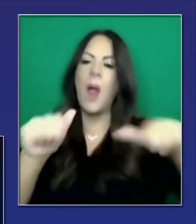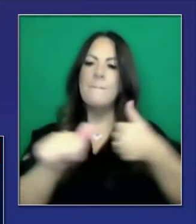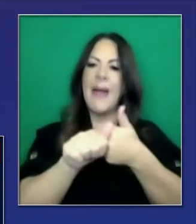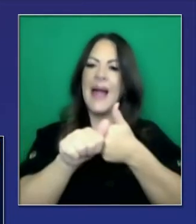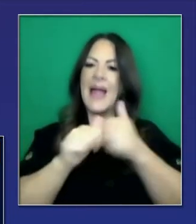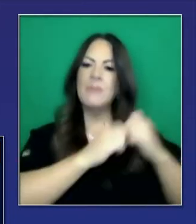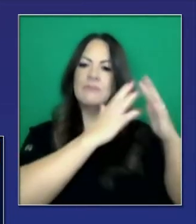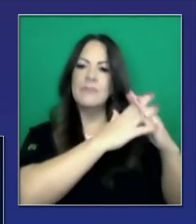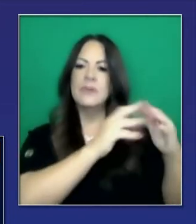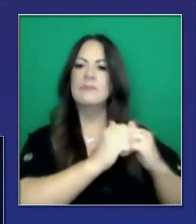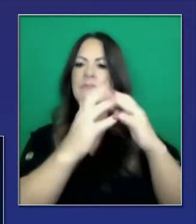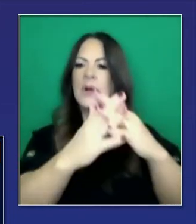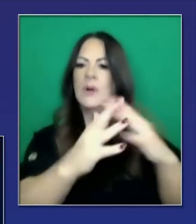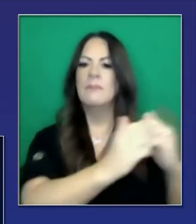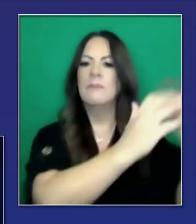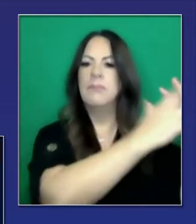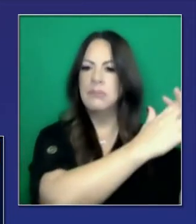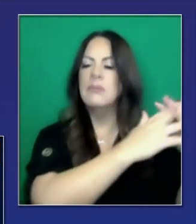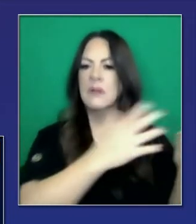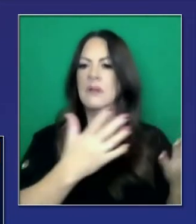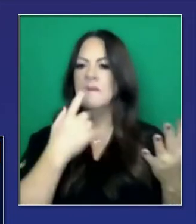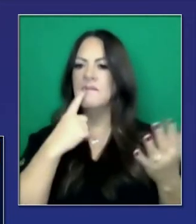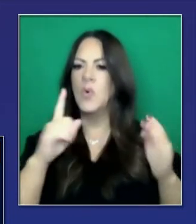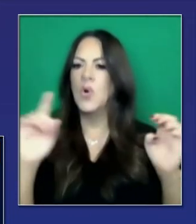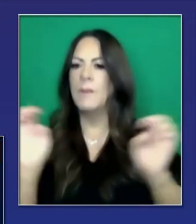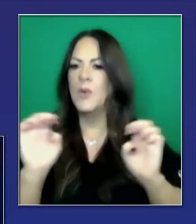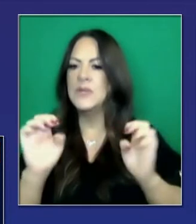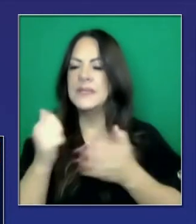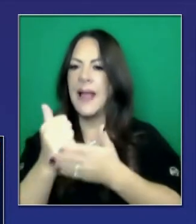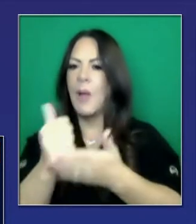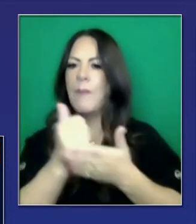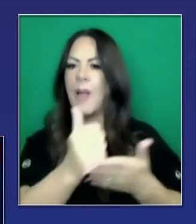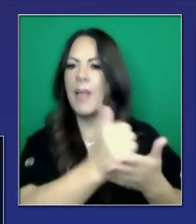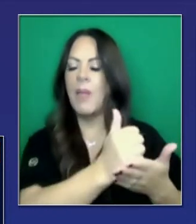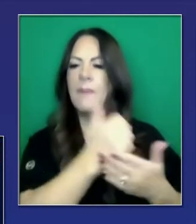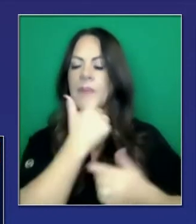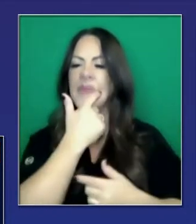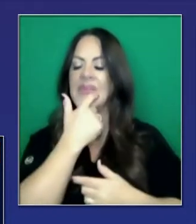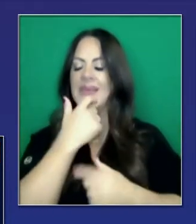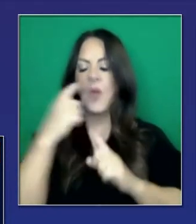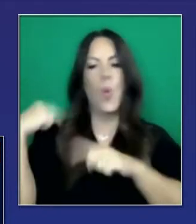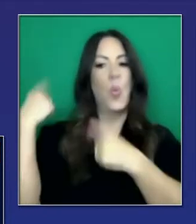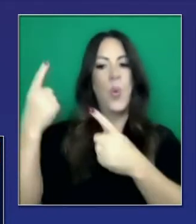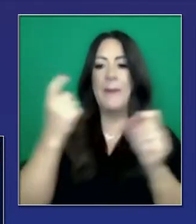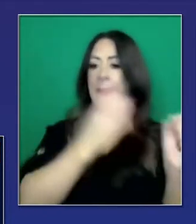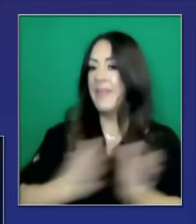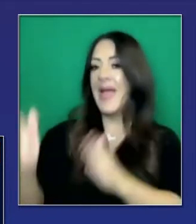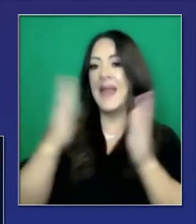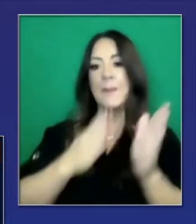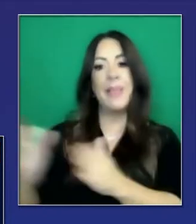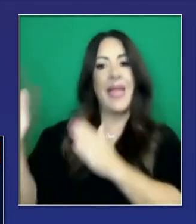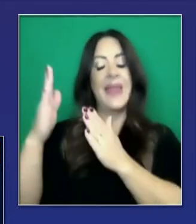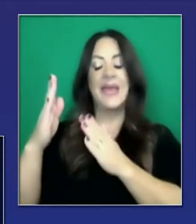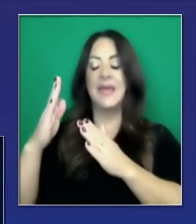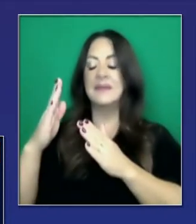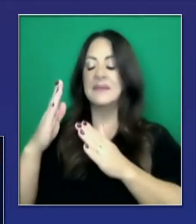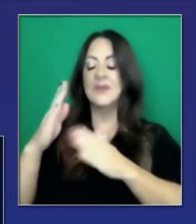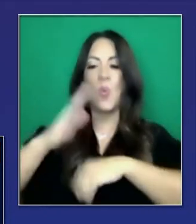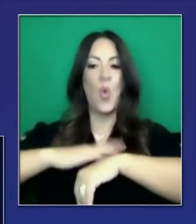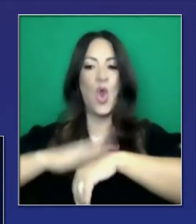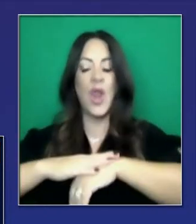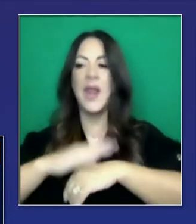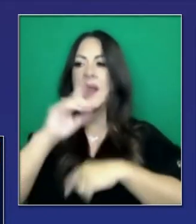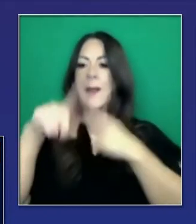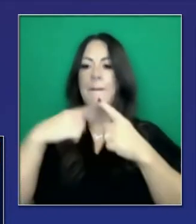en cuanto a personal nuevo que ha sido desplegado, particularmente en los últimos meses, no solamente las últimas semanas, por esta